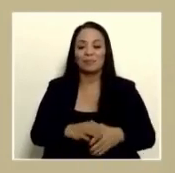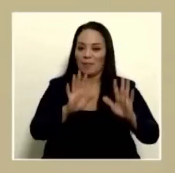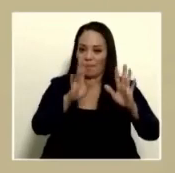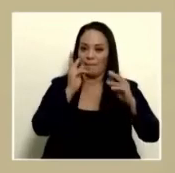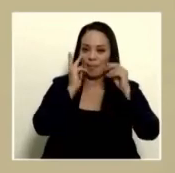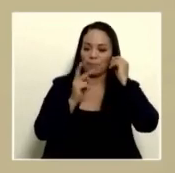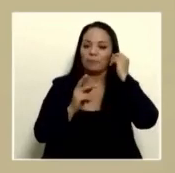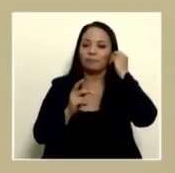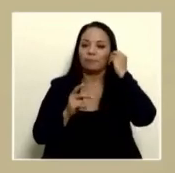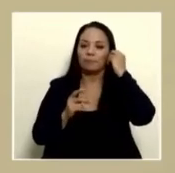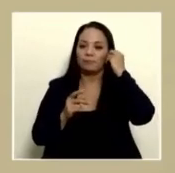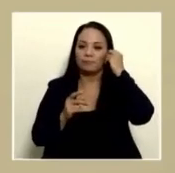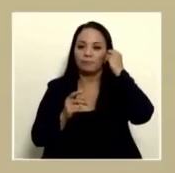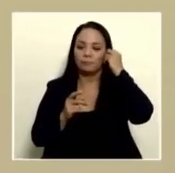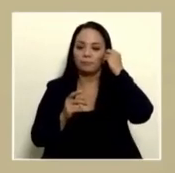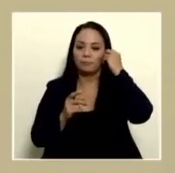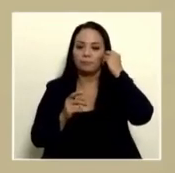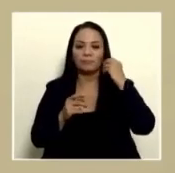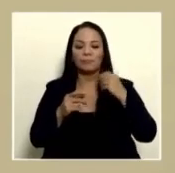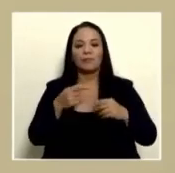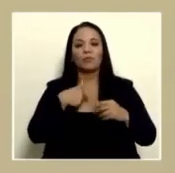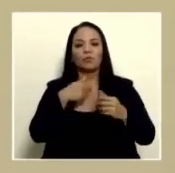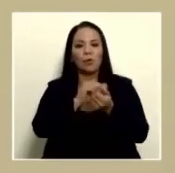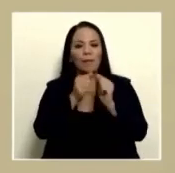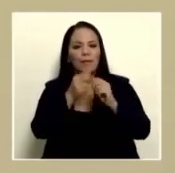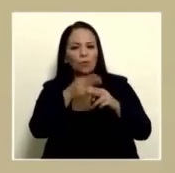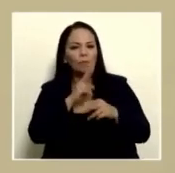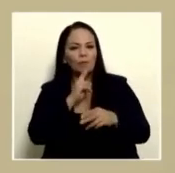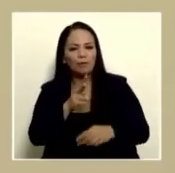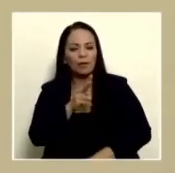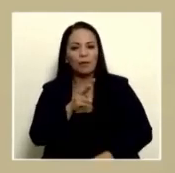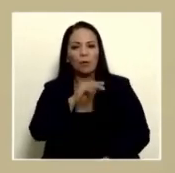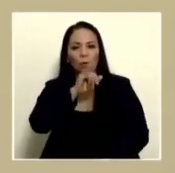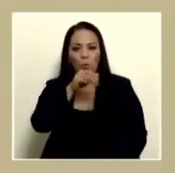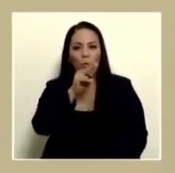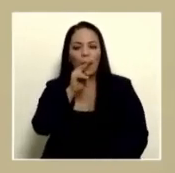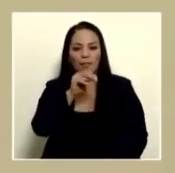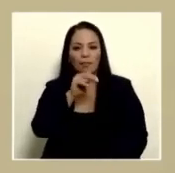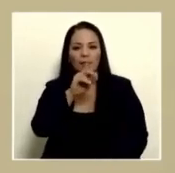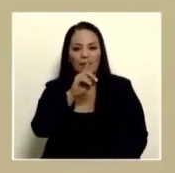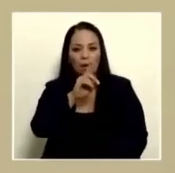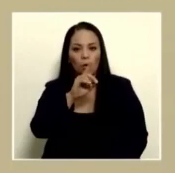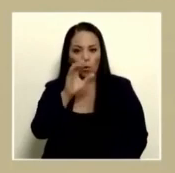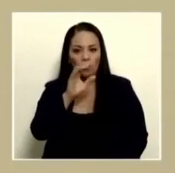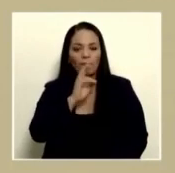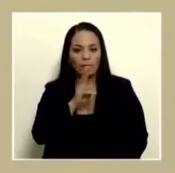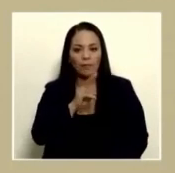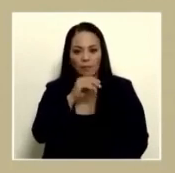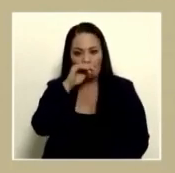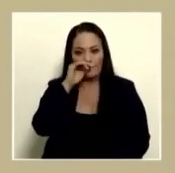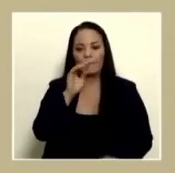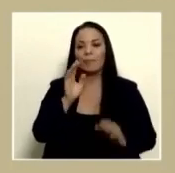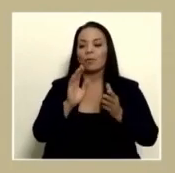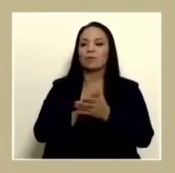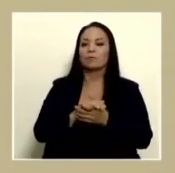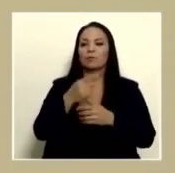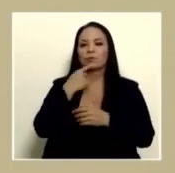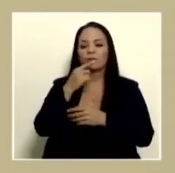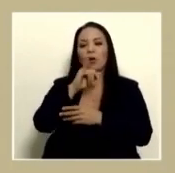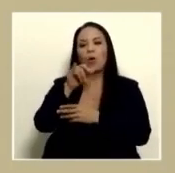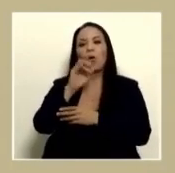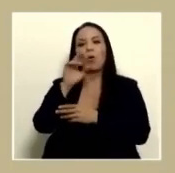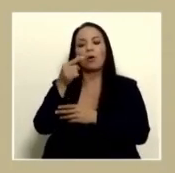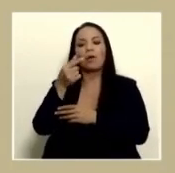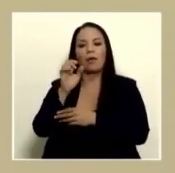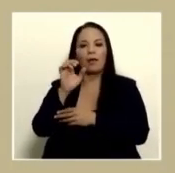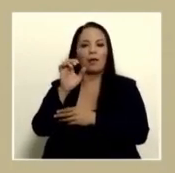vea yo le cambié el nombre verdad usted es Juan Diego Córdoba es que yo dije Jorge Eduardo